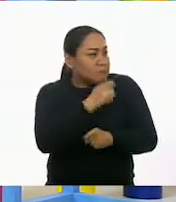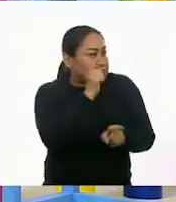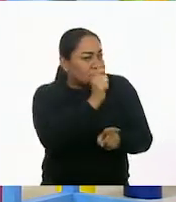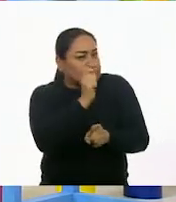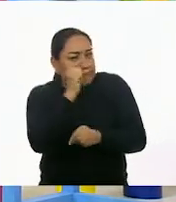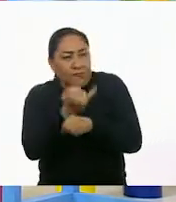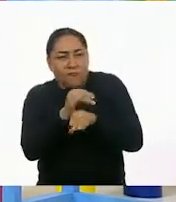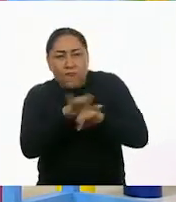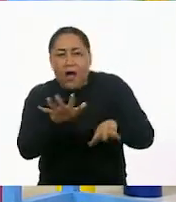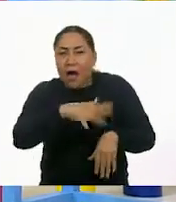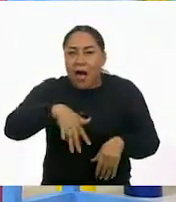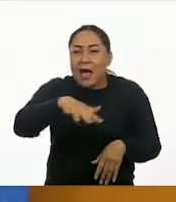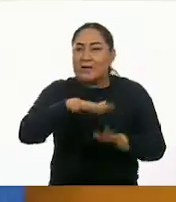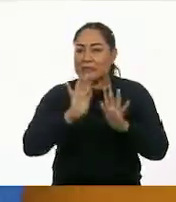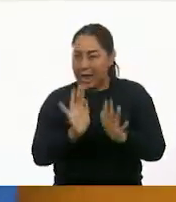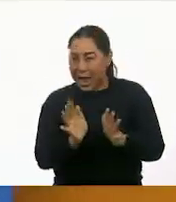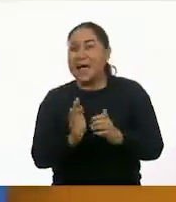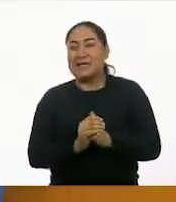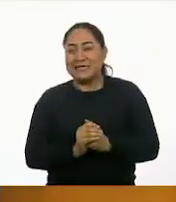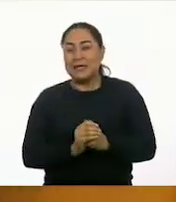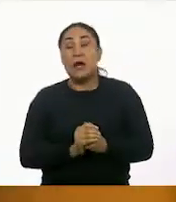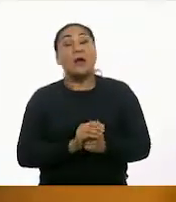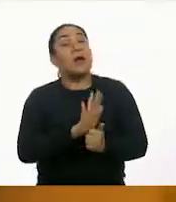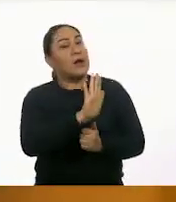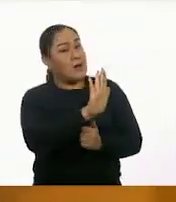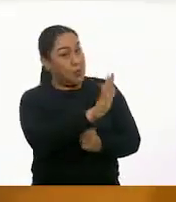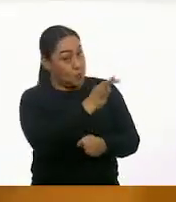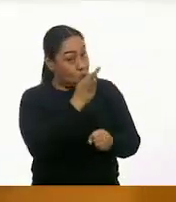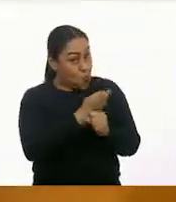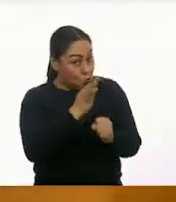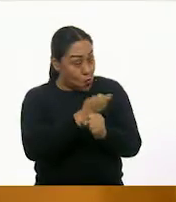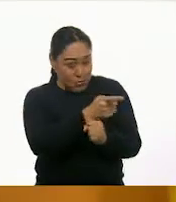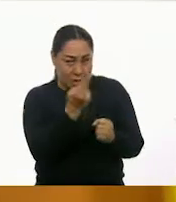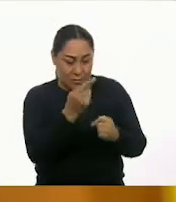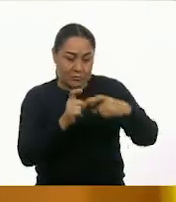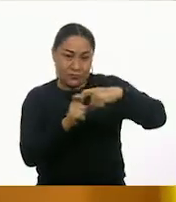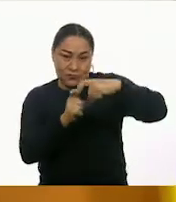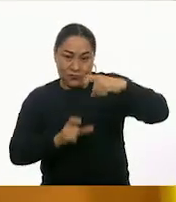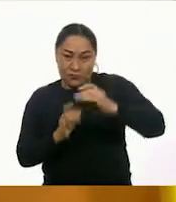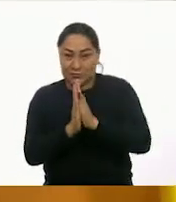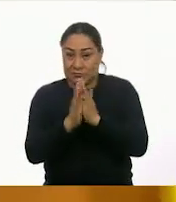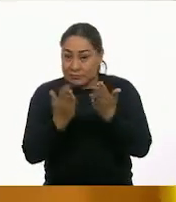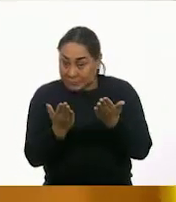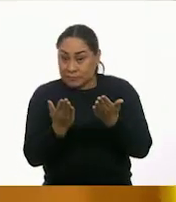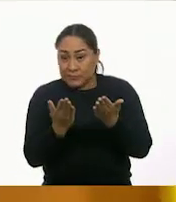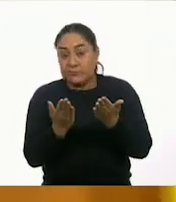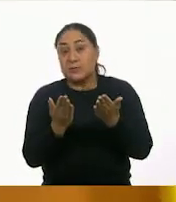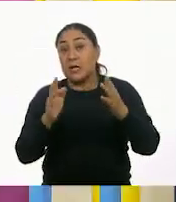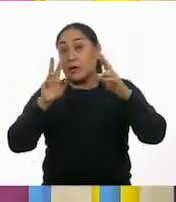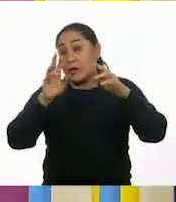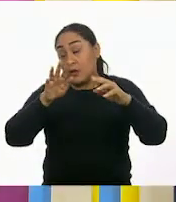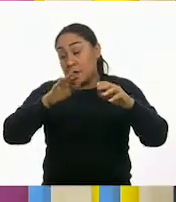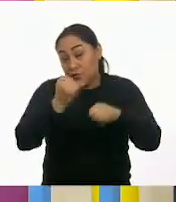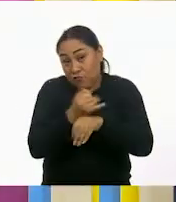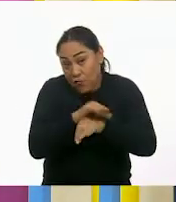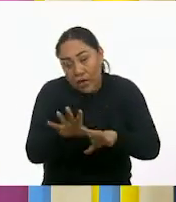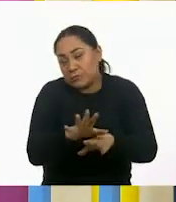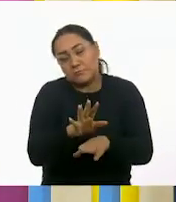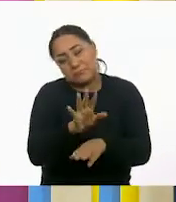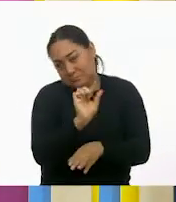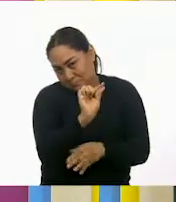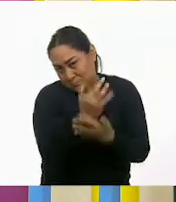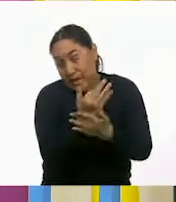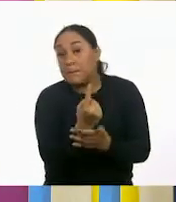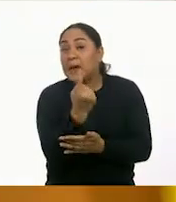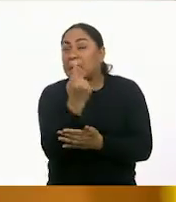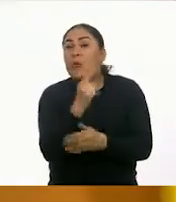comenzáramos con la clase. Pero antes de buscar información para hacer el folleto, necesitamos definir un tema. Ah, eso no lo había